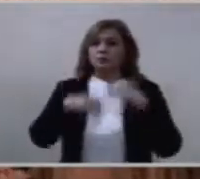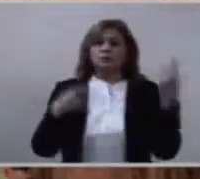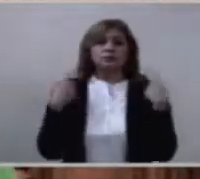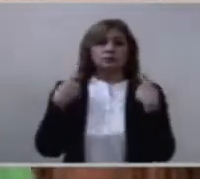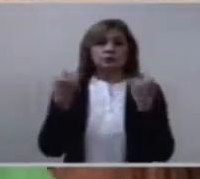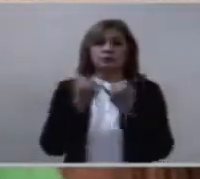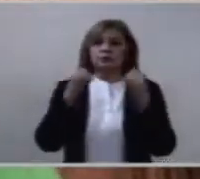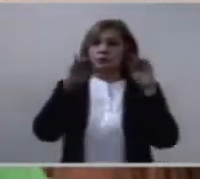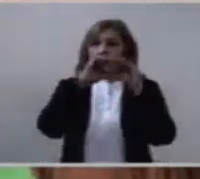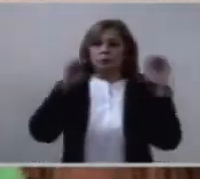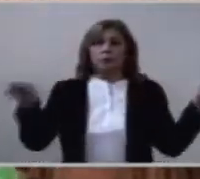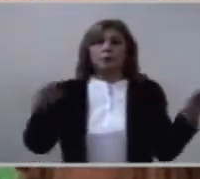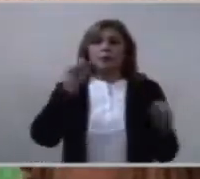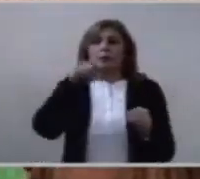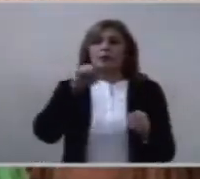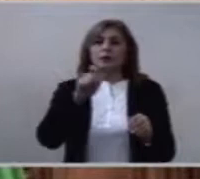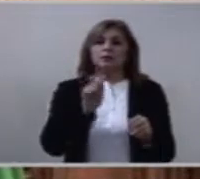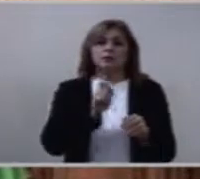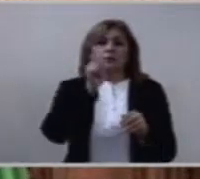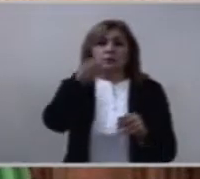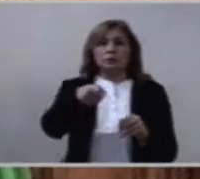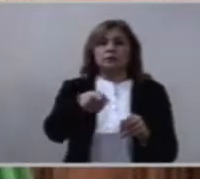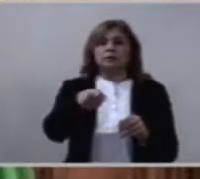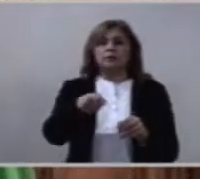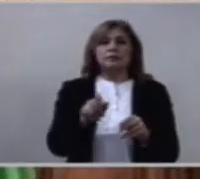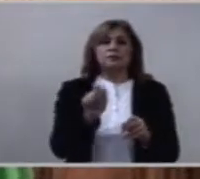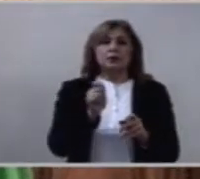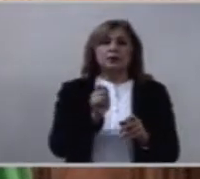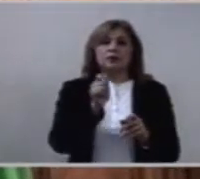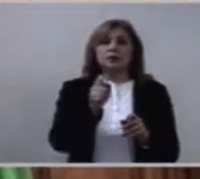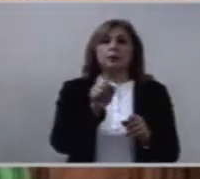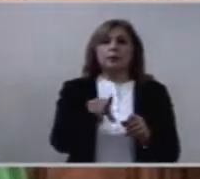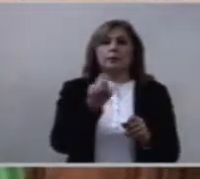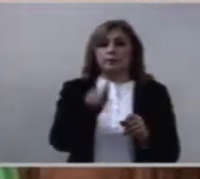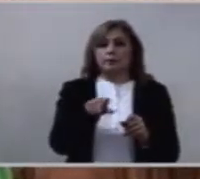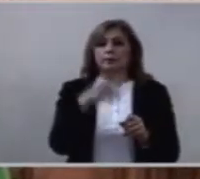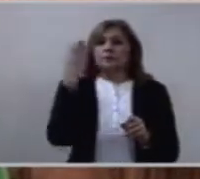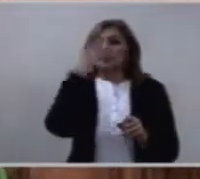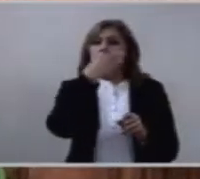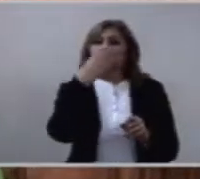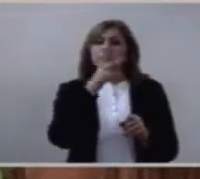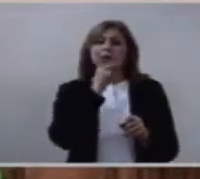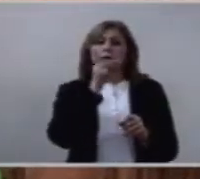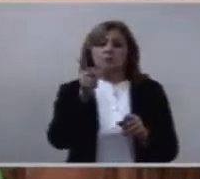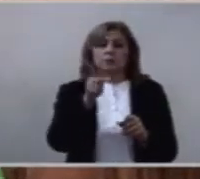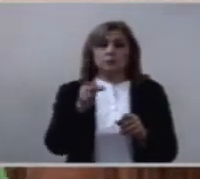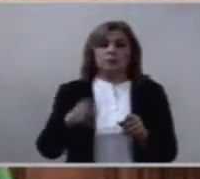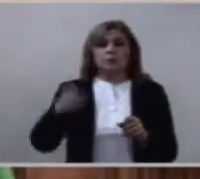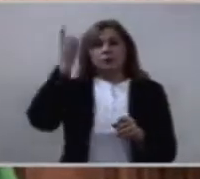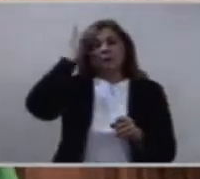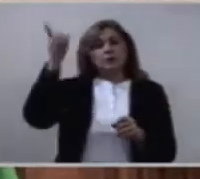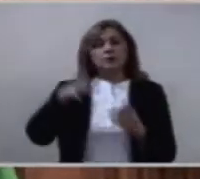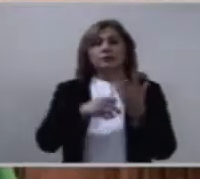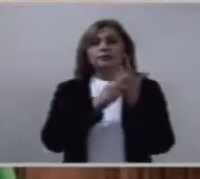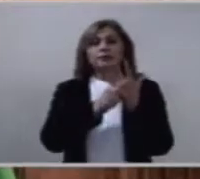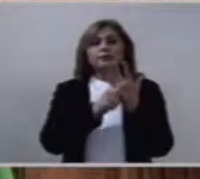Porque todos nos encontramos con la alegría de estar con Cristo.